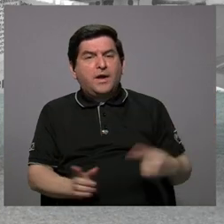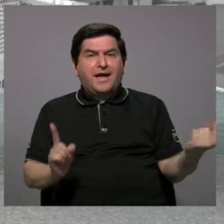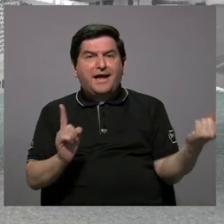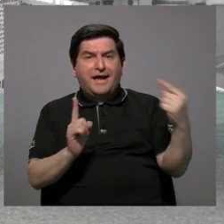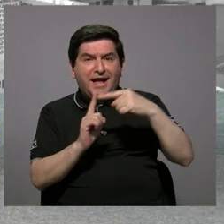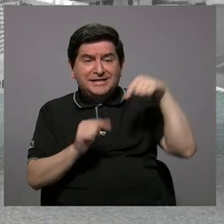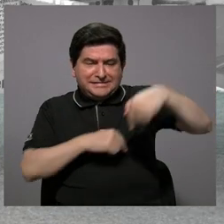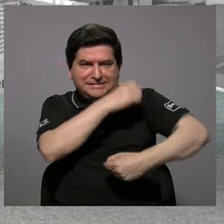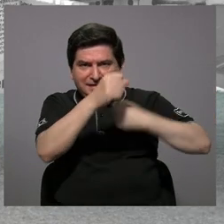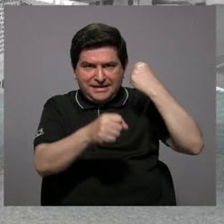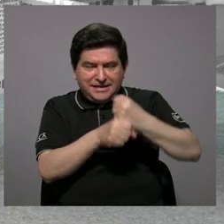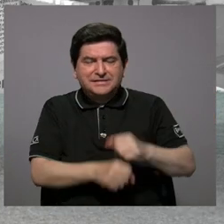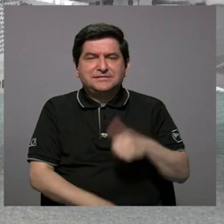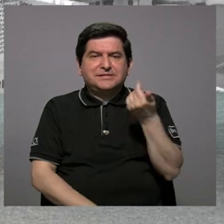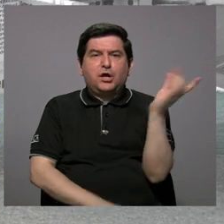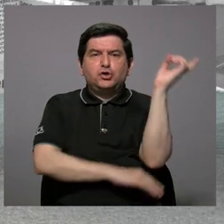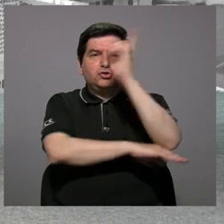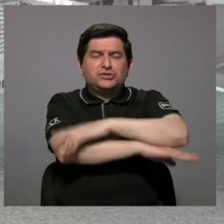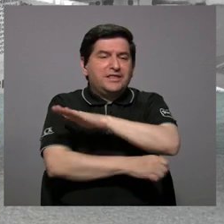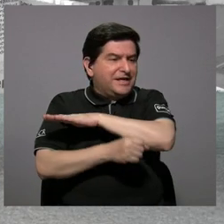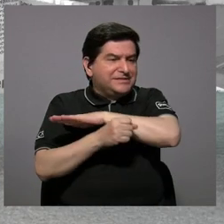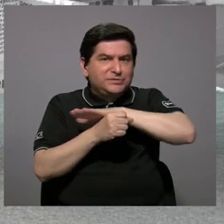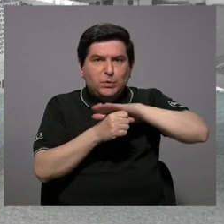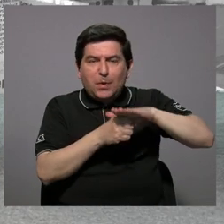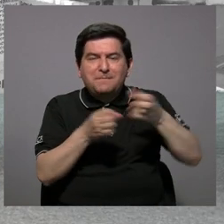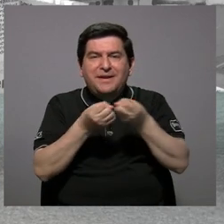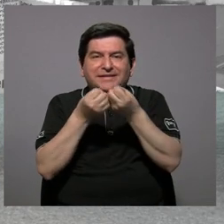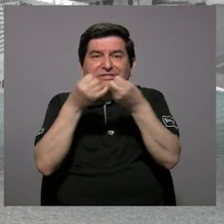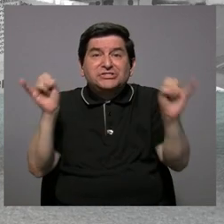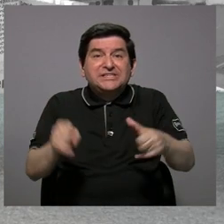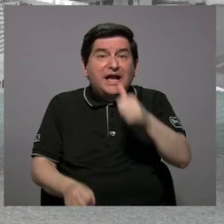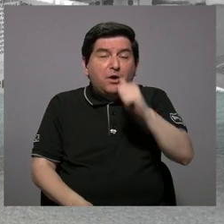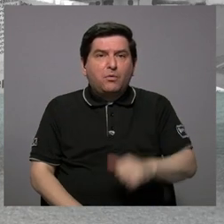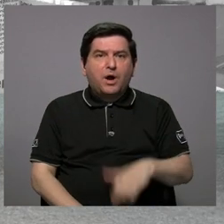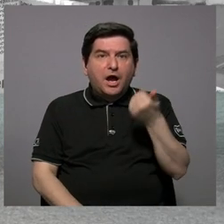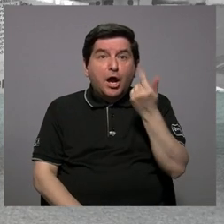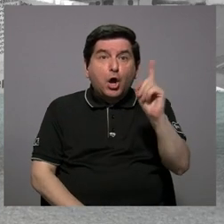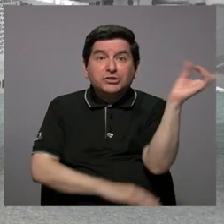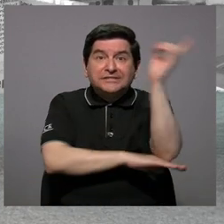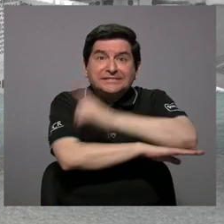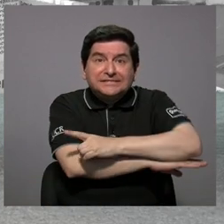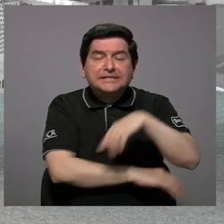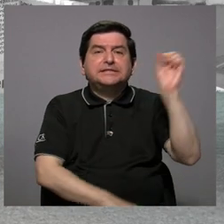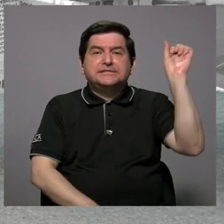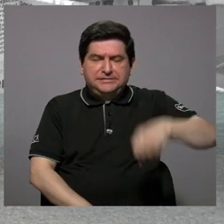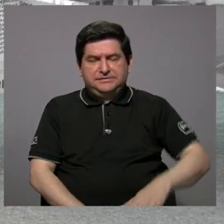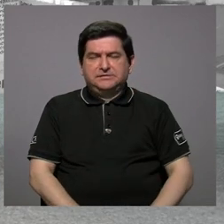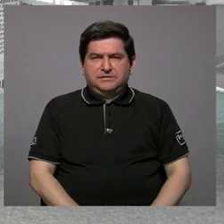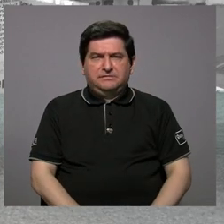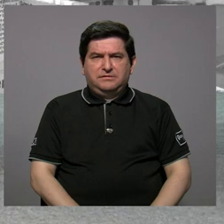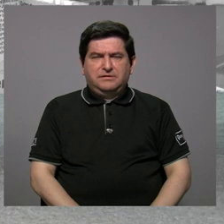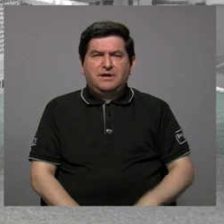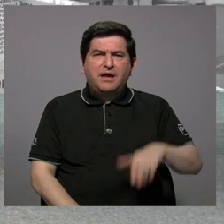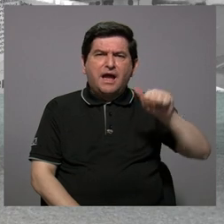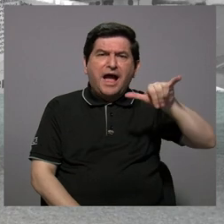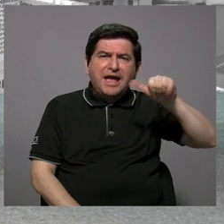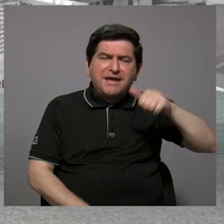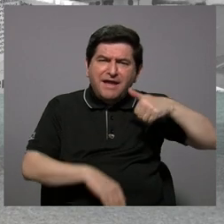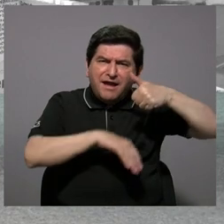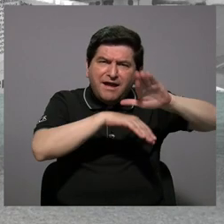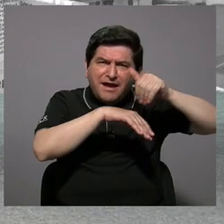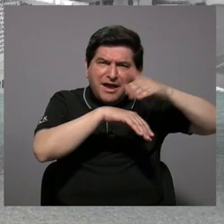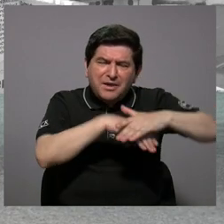extremo que este año estuvimos 11 días totales sin agua. ¿11 días sin agua? Totales. ¿Y acueductos les